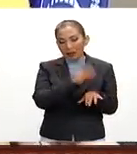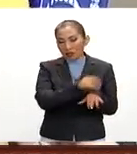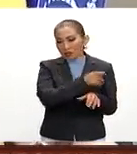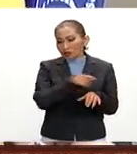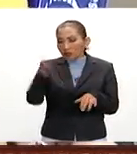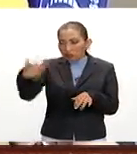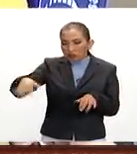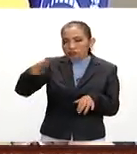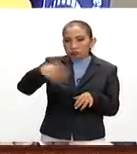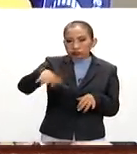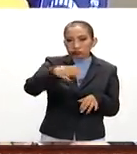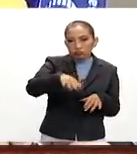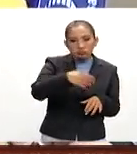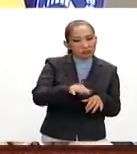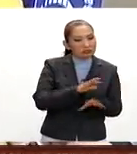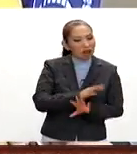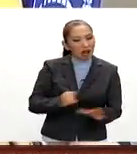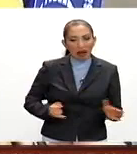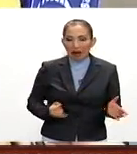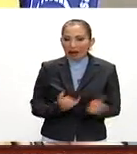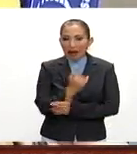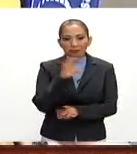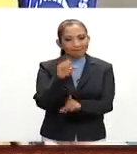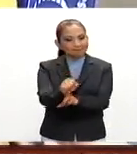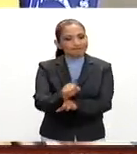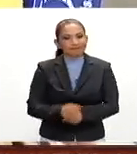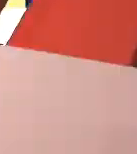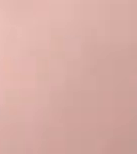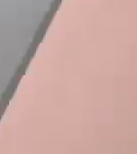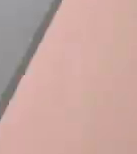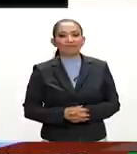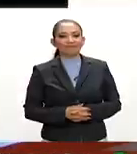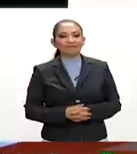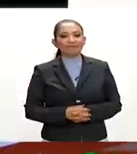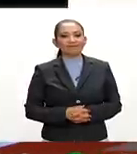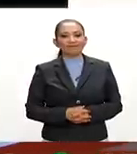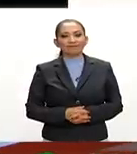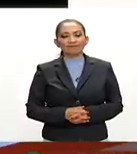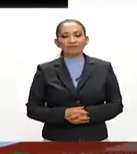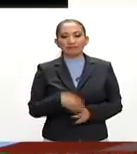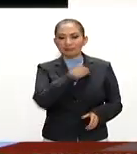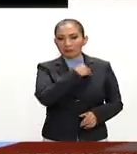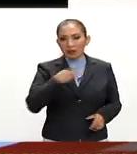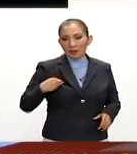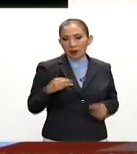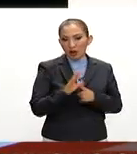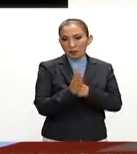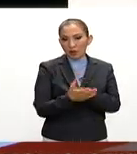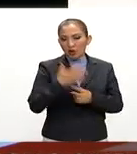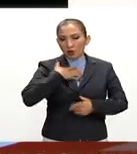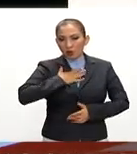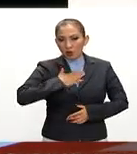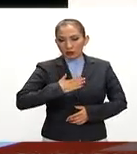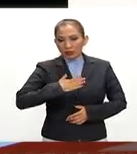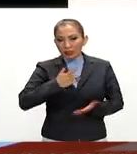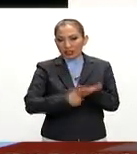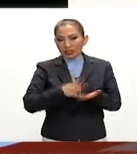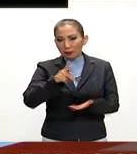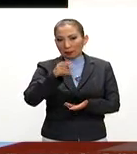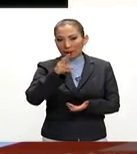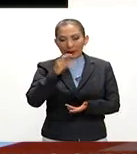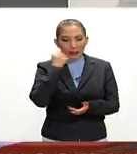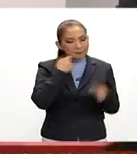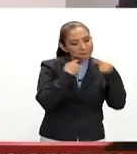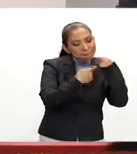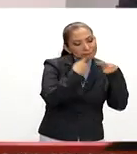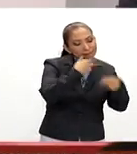entonces en ese momento puede librar la orden de aprehensión. Los integrantes de la Comisión de Justicia del PRI acordaron resolver